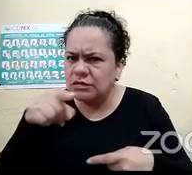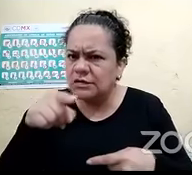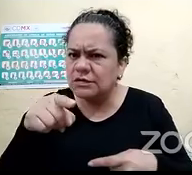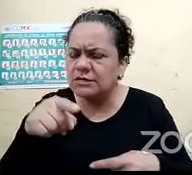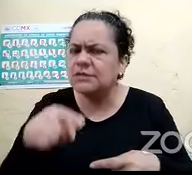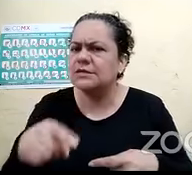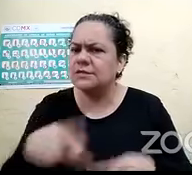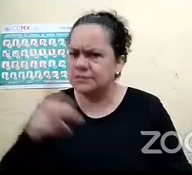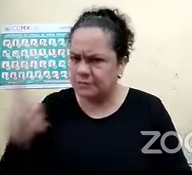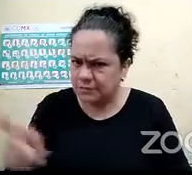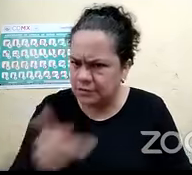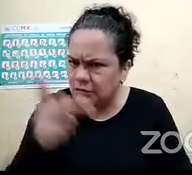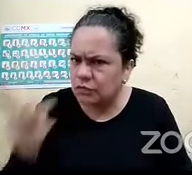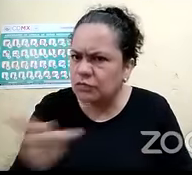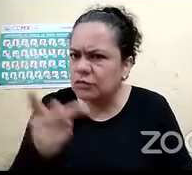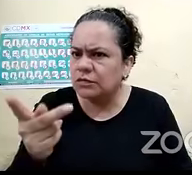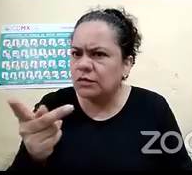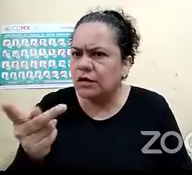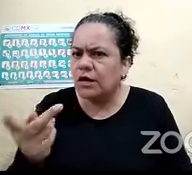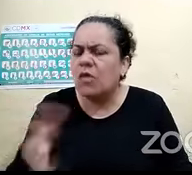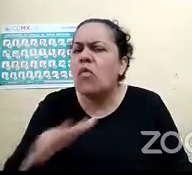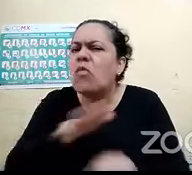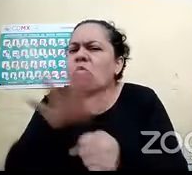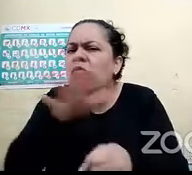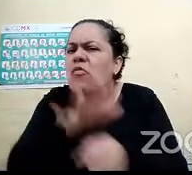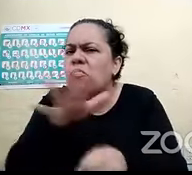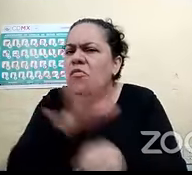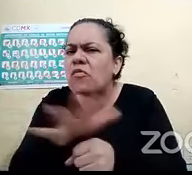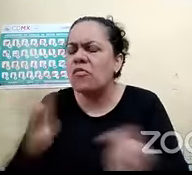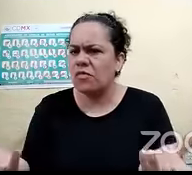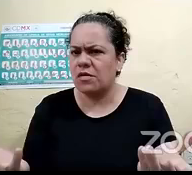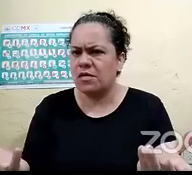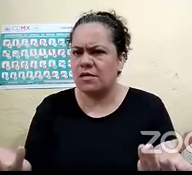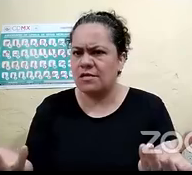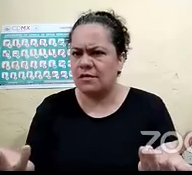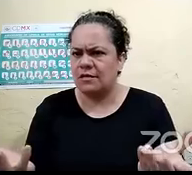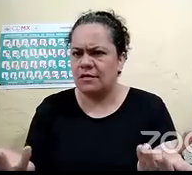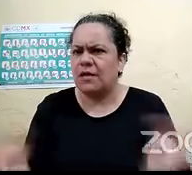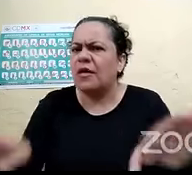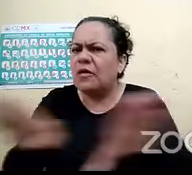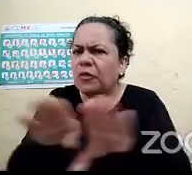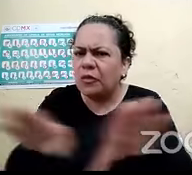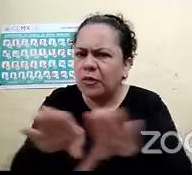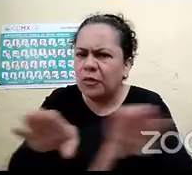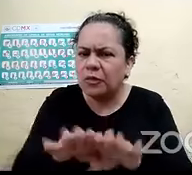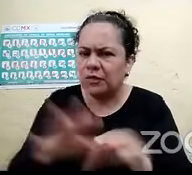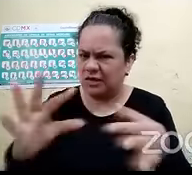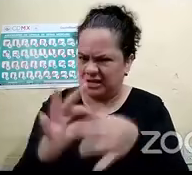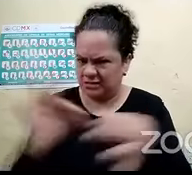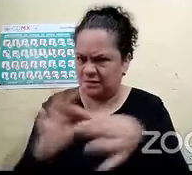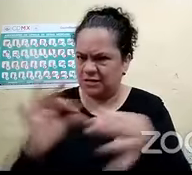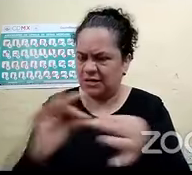preguntarle cuál es la mejor manera para actuar en una situación de emergencia Iris